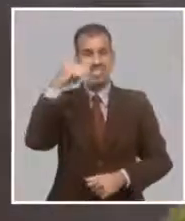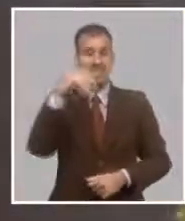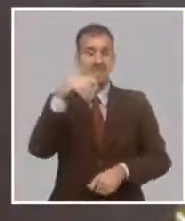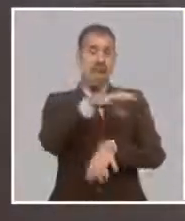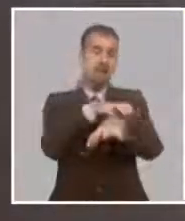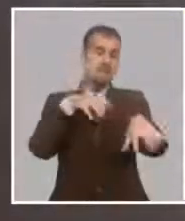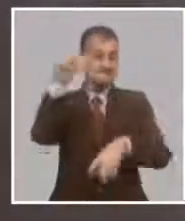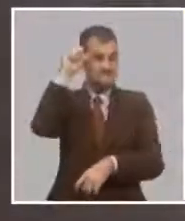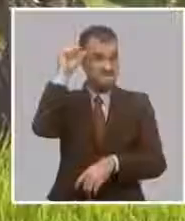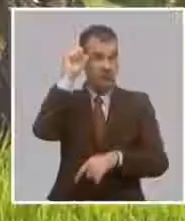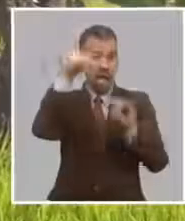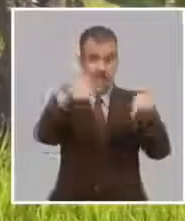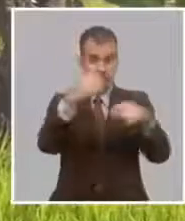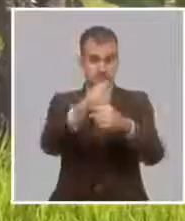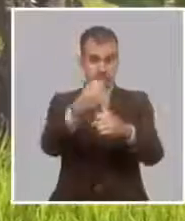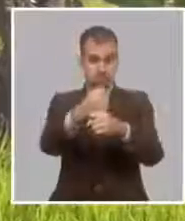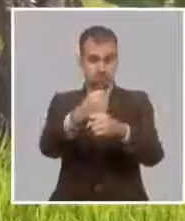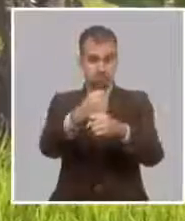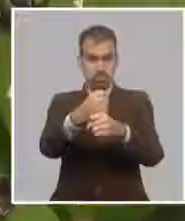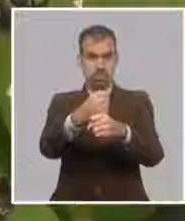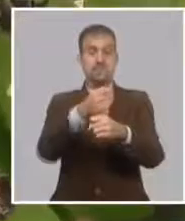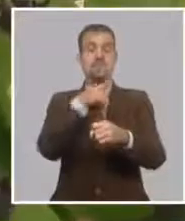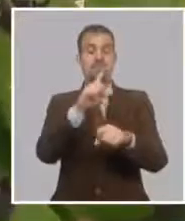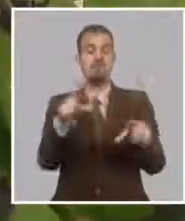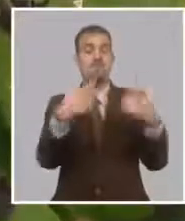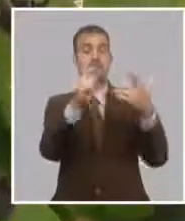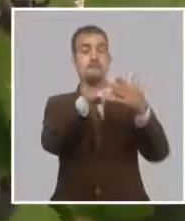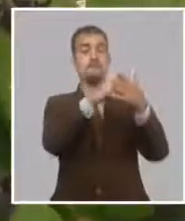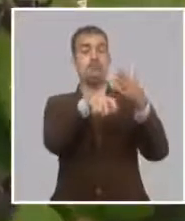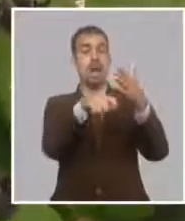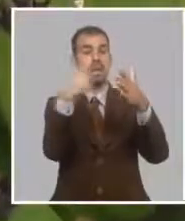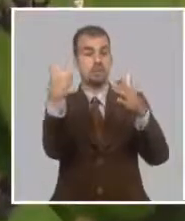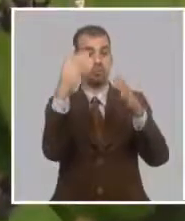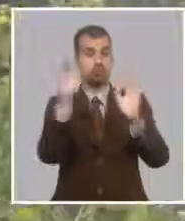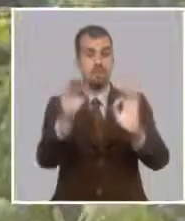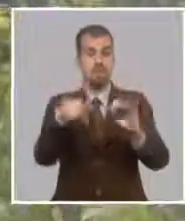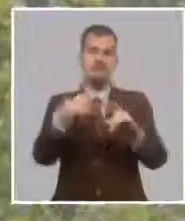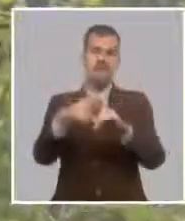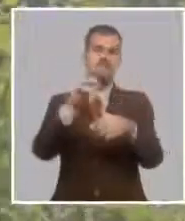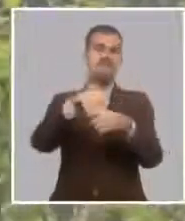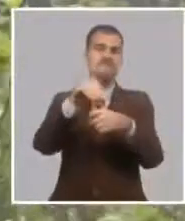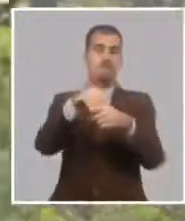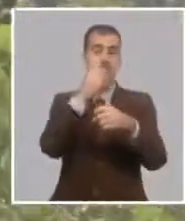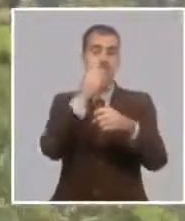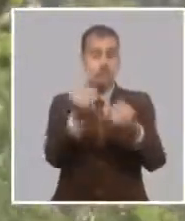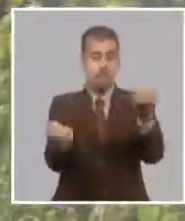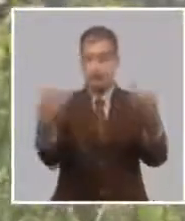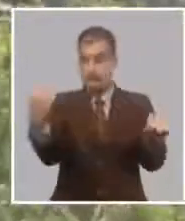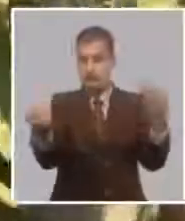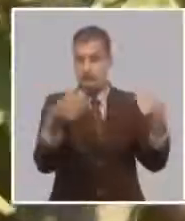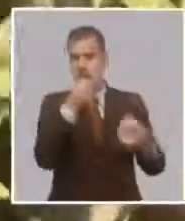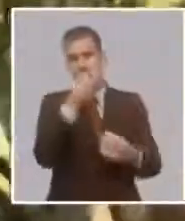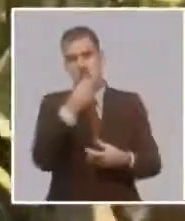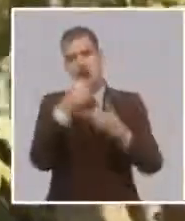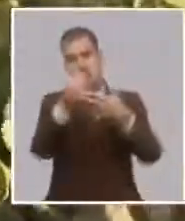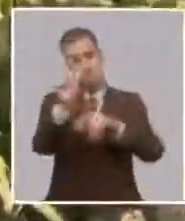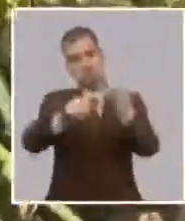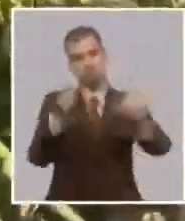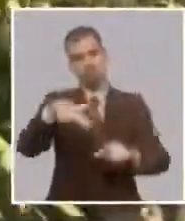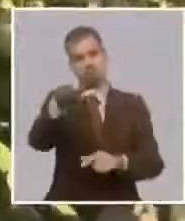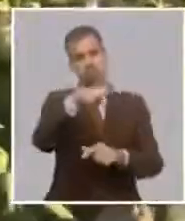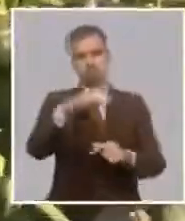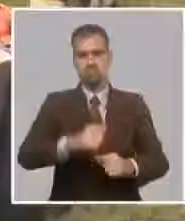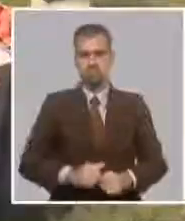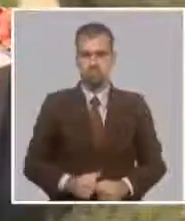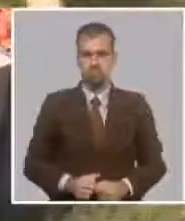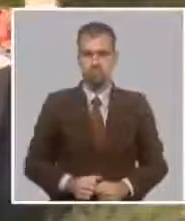comprometido con el cumplimiento de planes nacionales y el fondo que puedan crear las cooperativas para beneficio de todos los asociados. Para quien